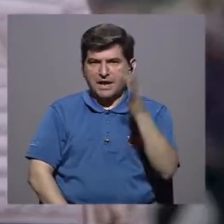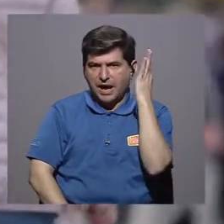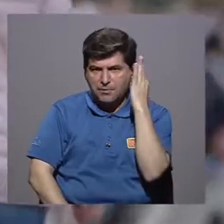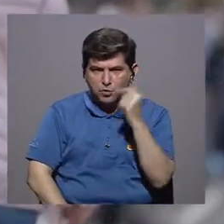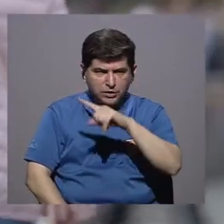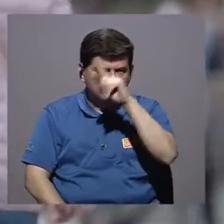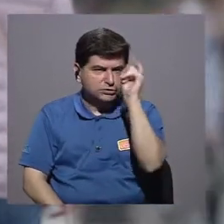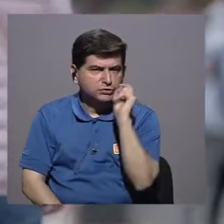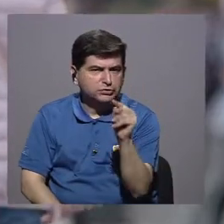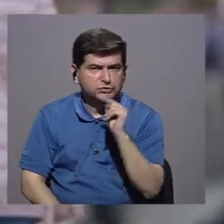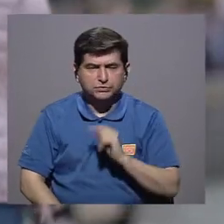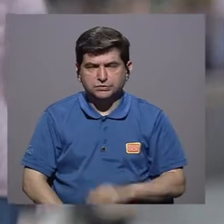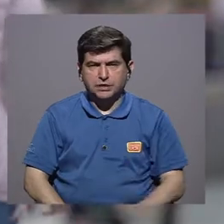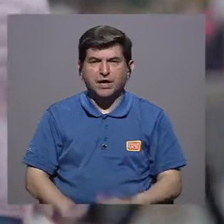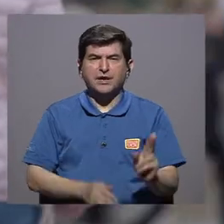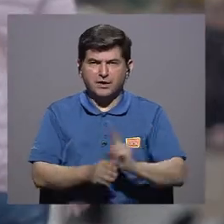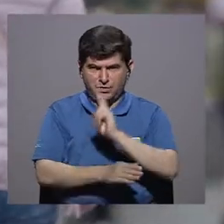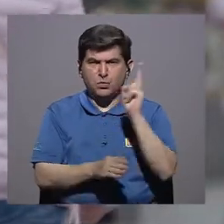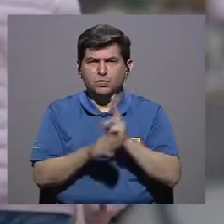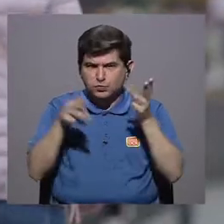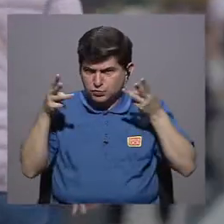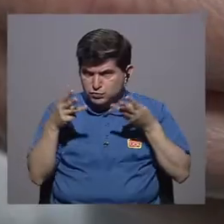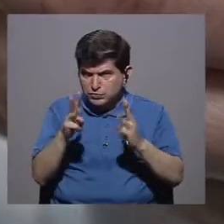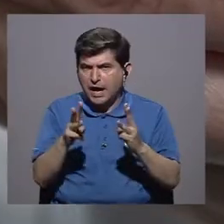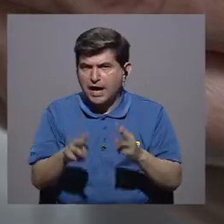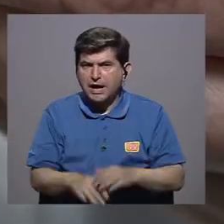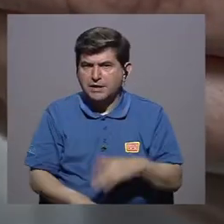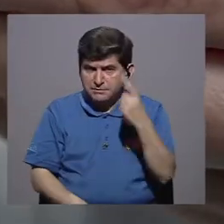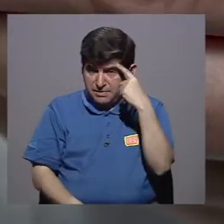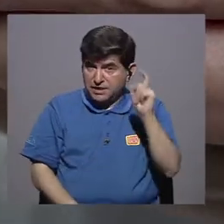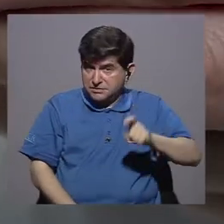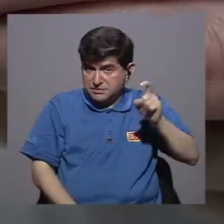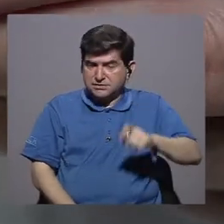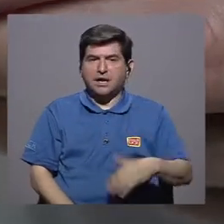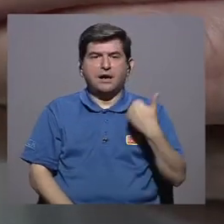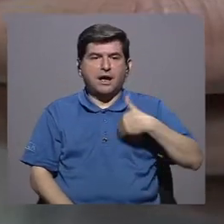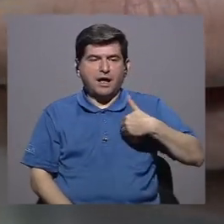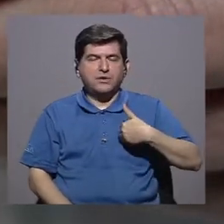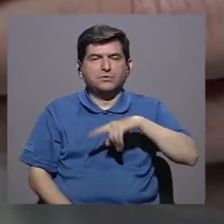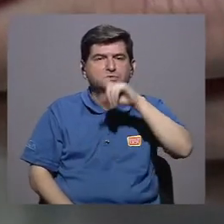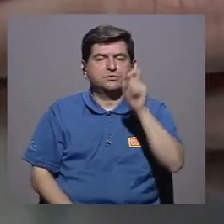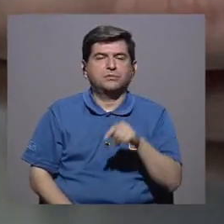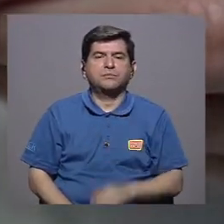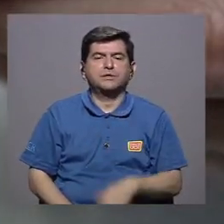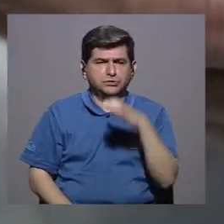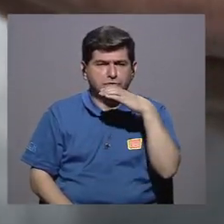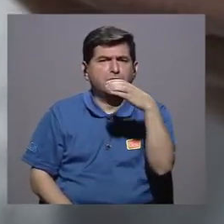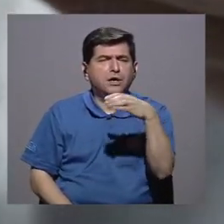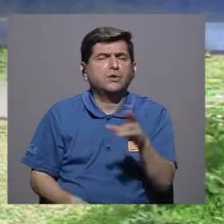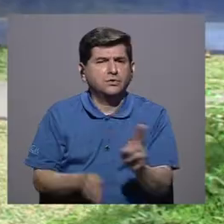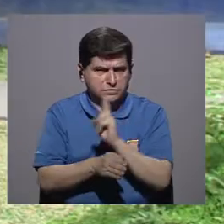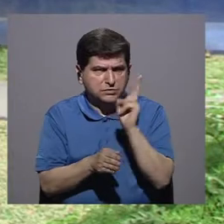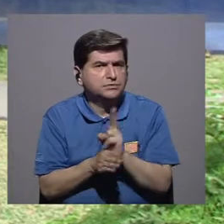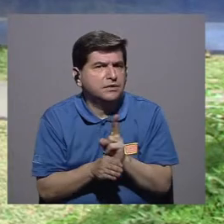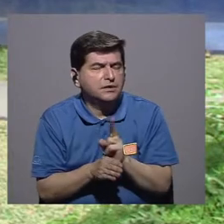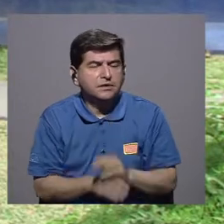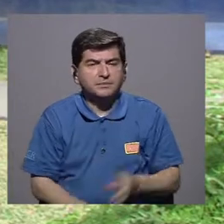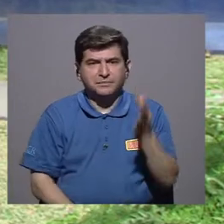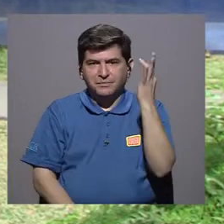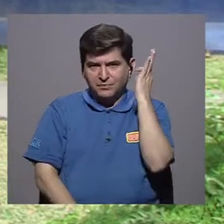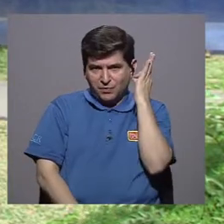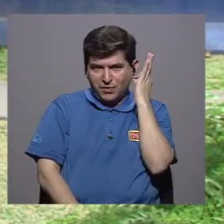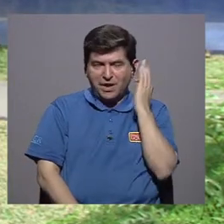preguntó si usarían el método, si lo consideraron necesario, a los hombres se les preguntó si lo recomendarían. Las mujeres,